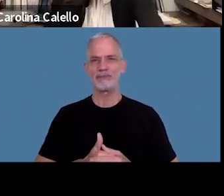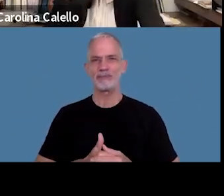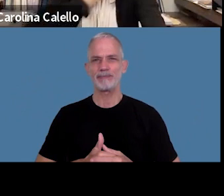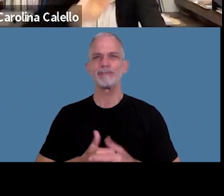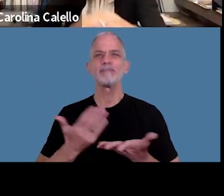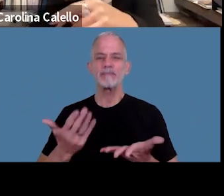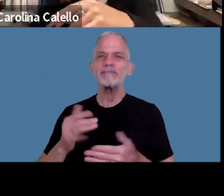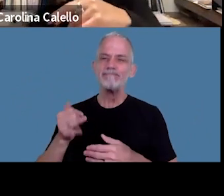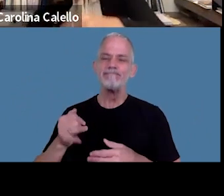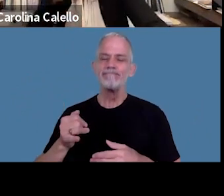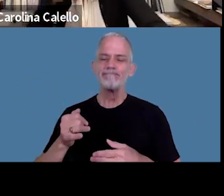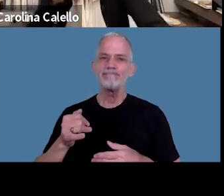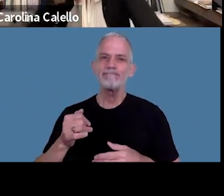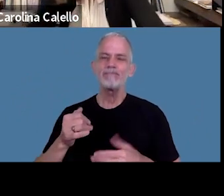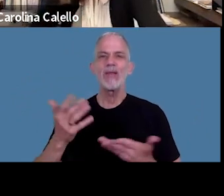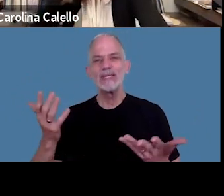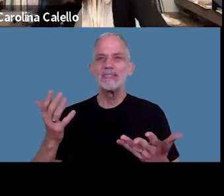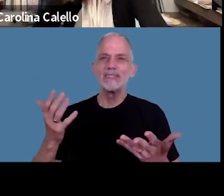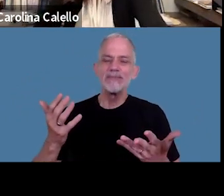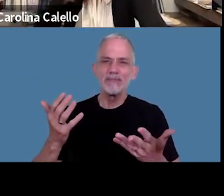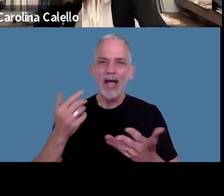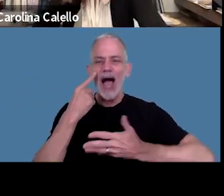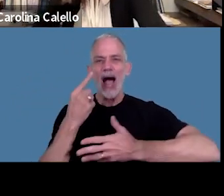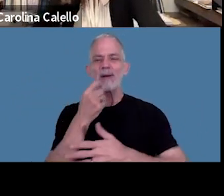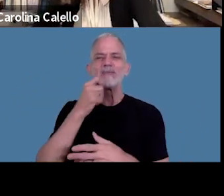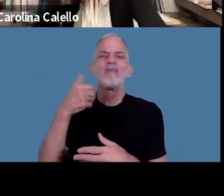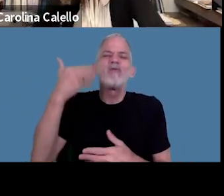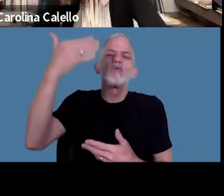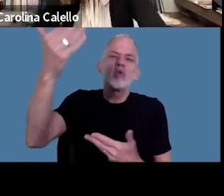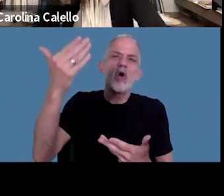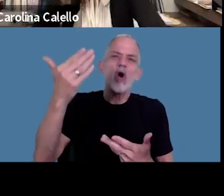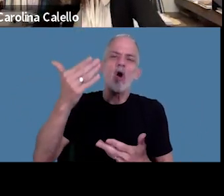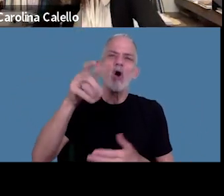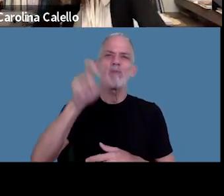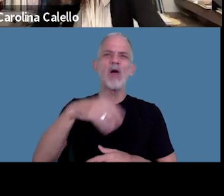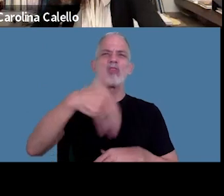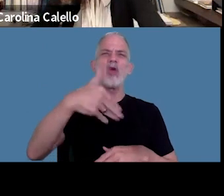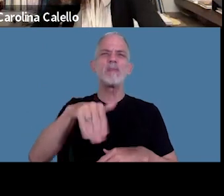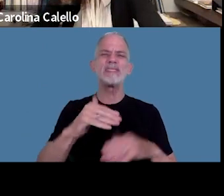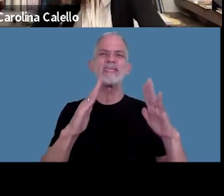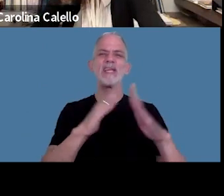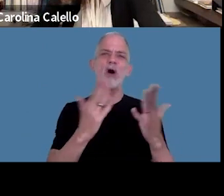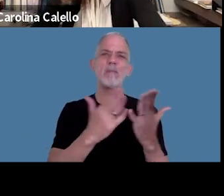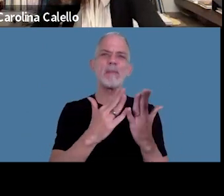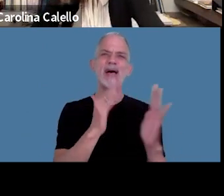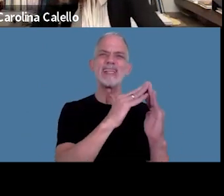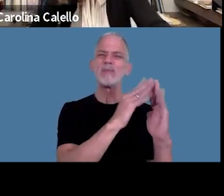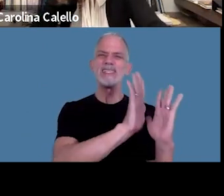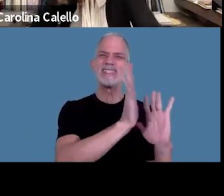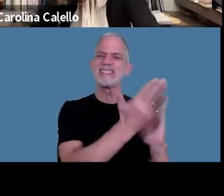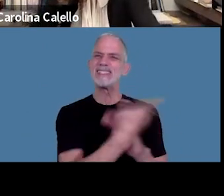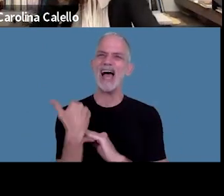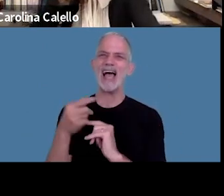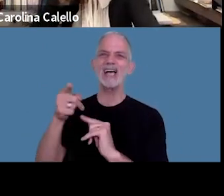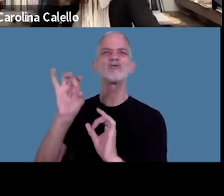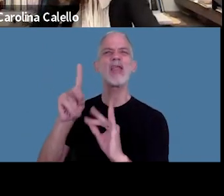si lo que pasa es que hay que ver si en el futuro el constituido también termina digital no también esa es la